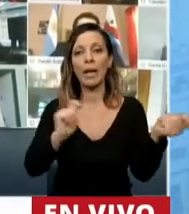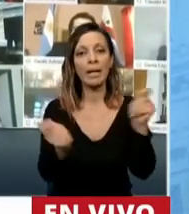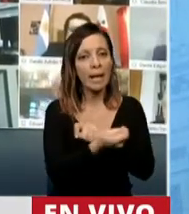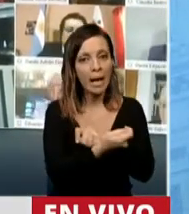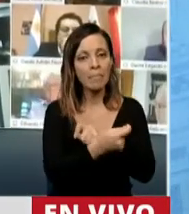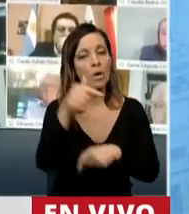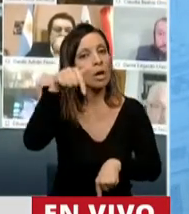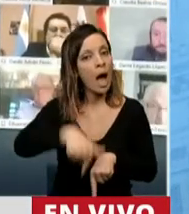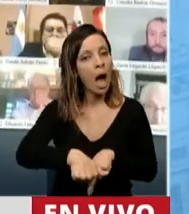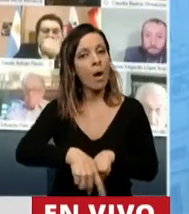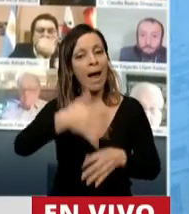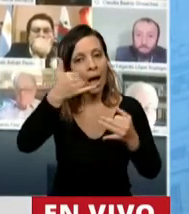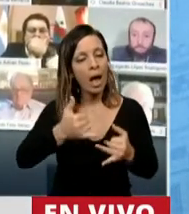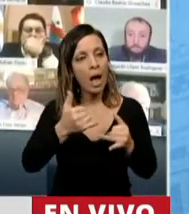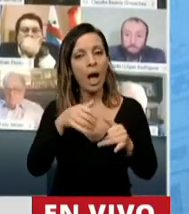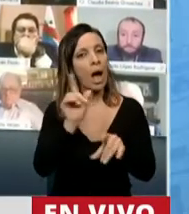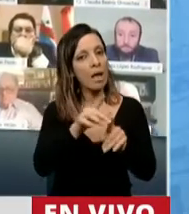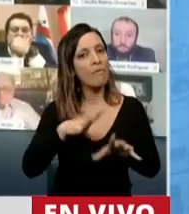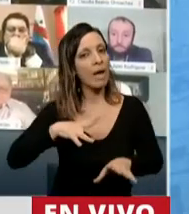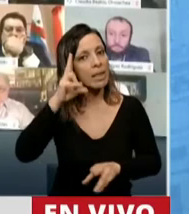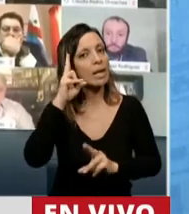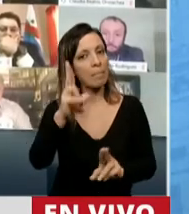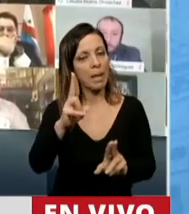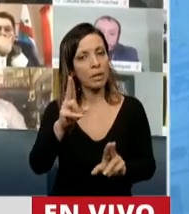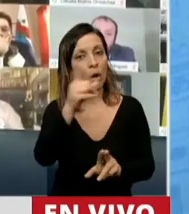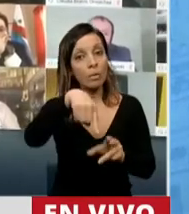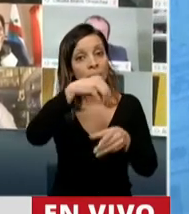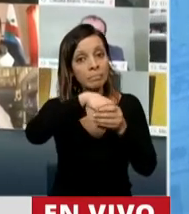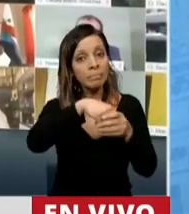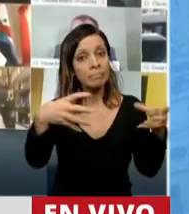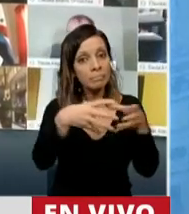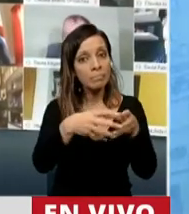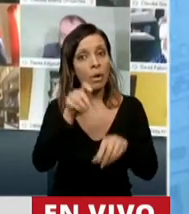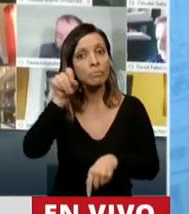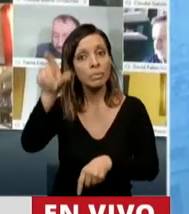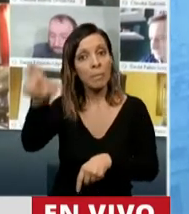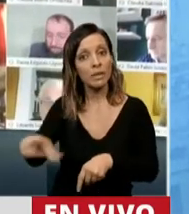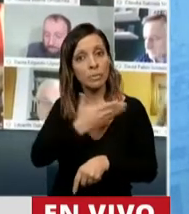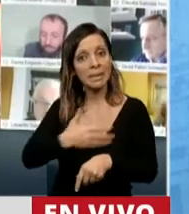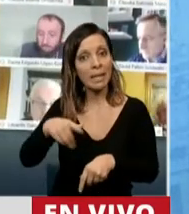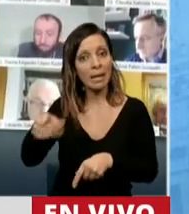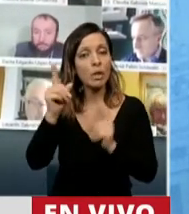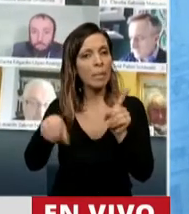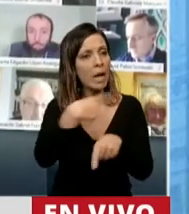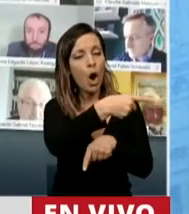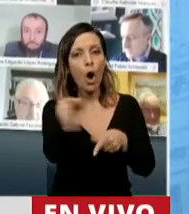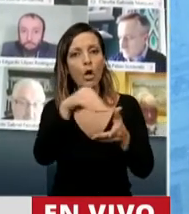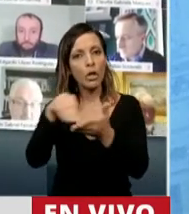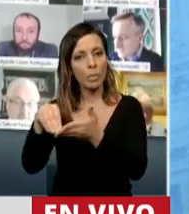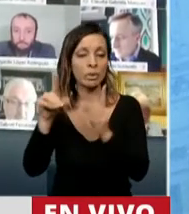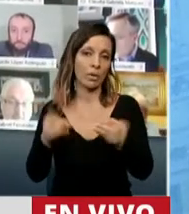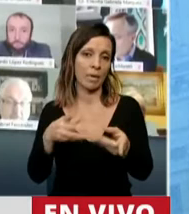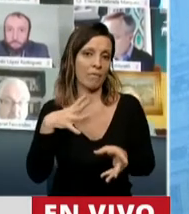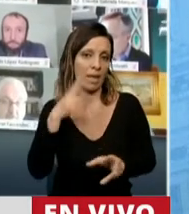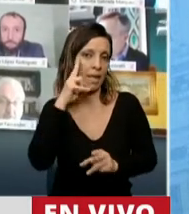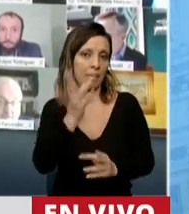está teniendo en términos personales, no sólo con su persona, sino con otros legisladores de esta Casa, como